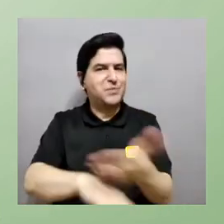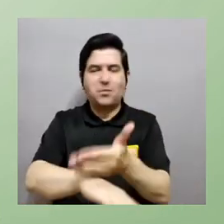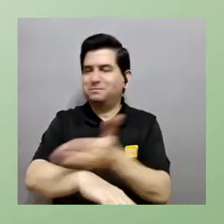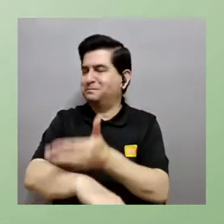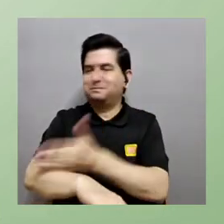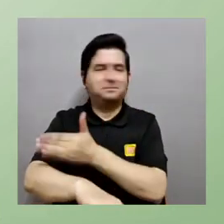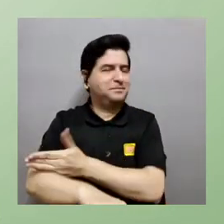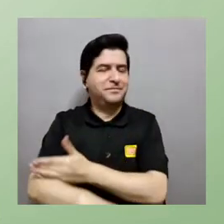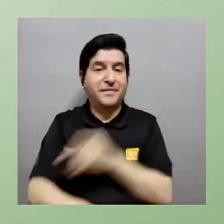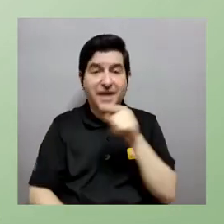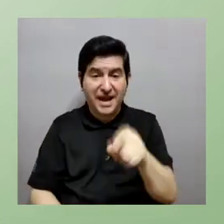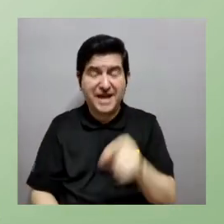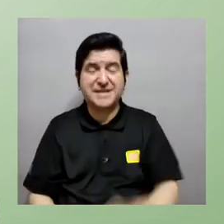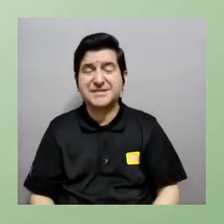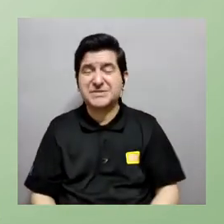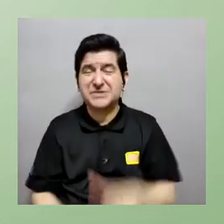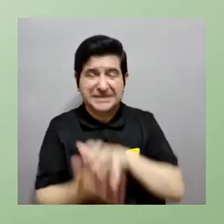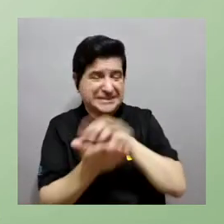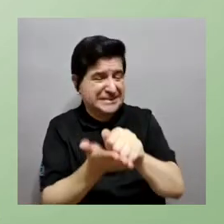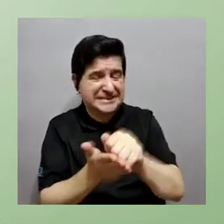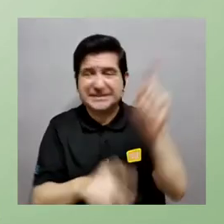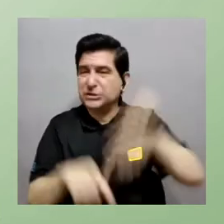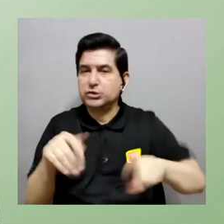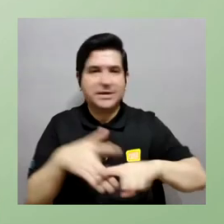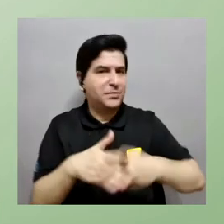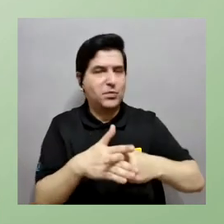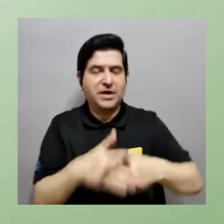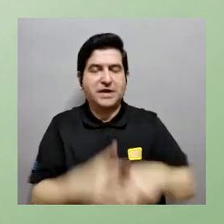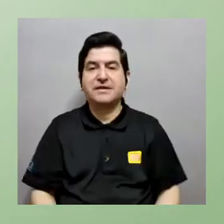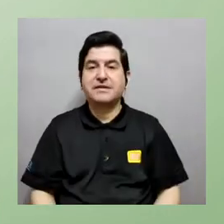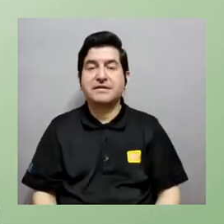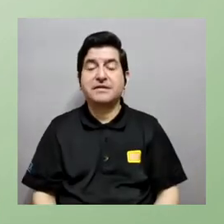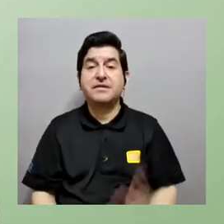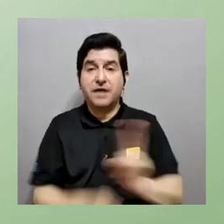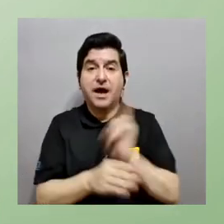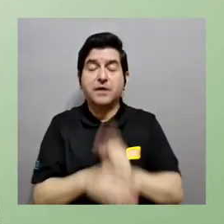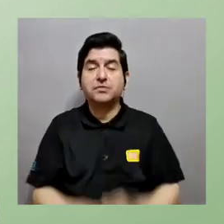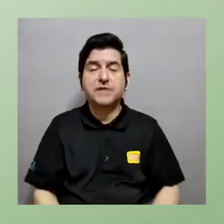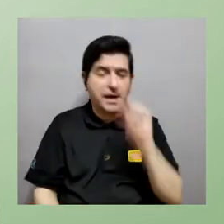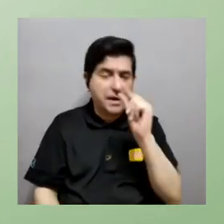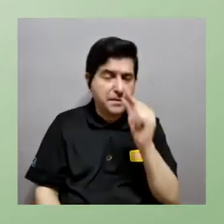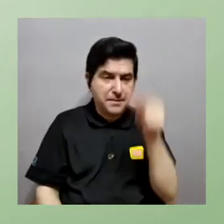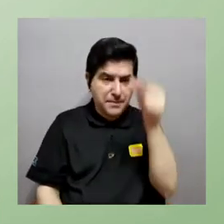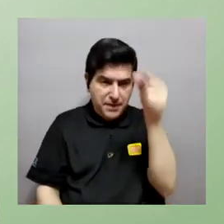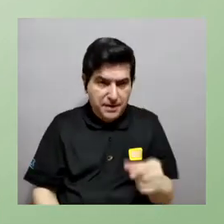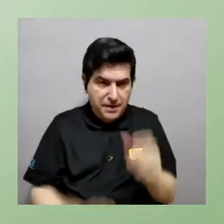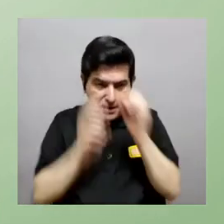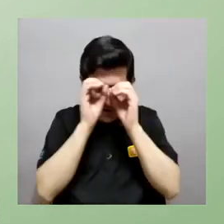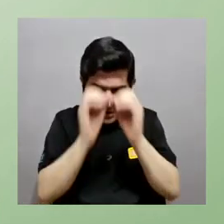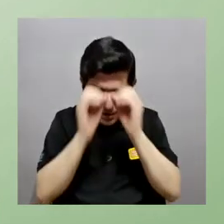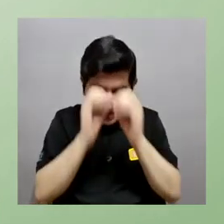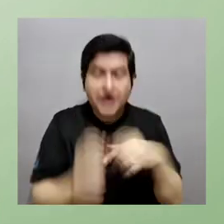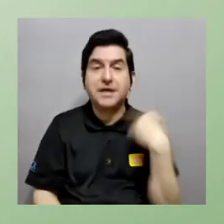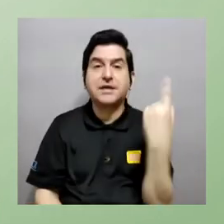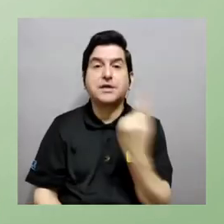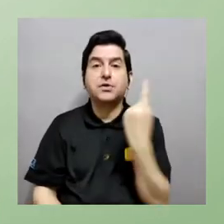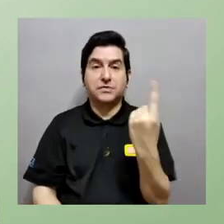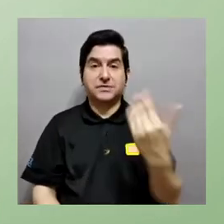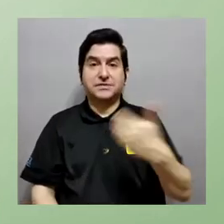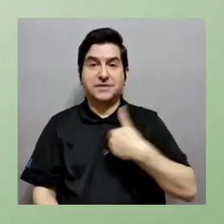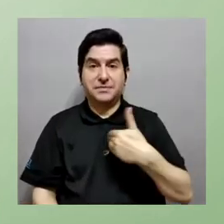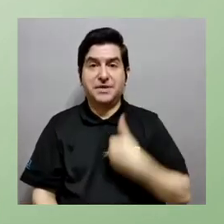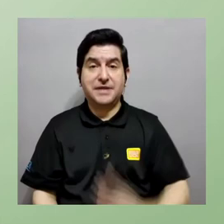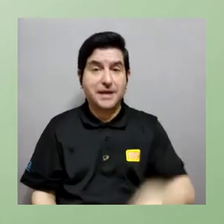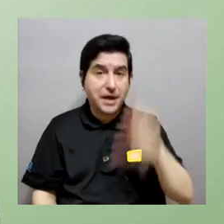eso no puede por sí mismo recuperarse esa superficie dañada no puede regenerarse cuando estamos utilizando